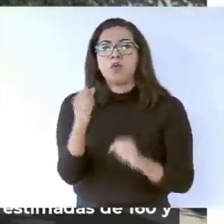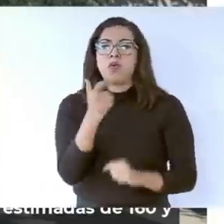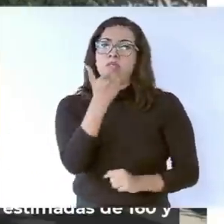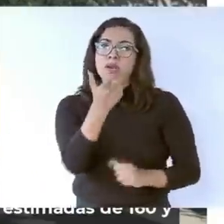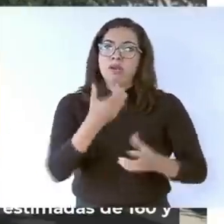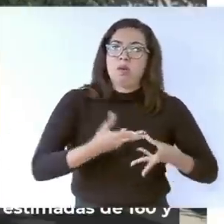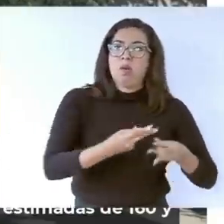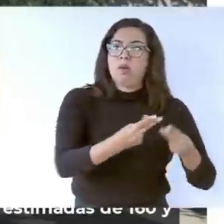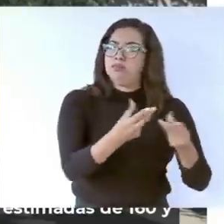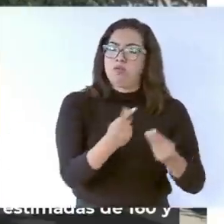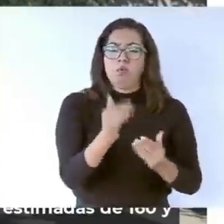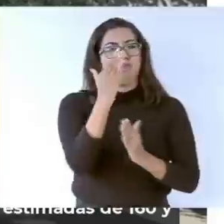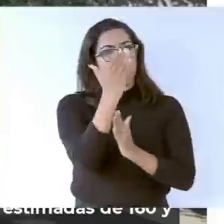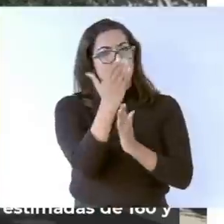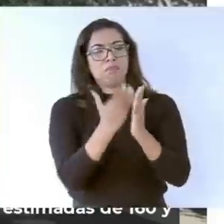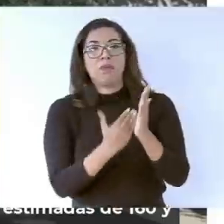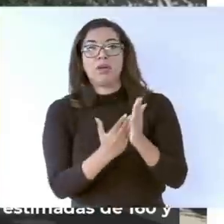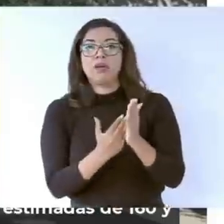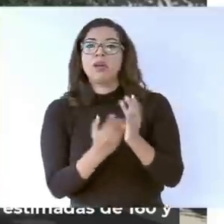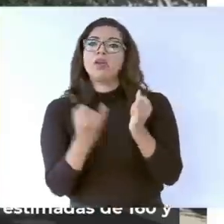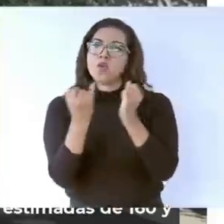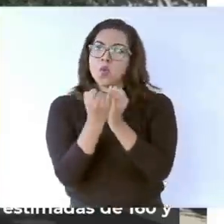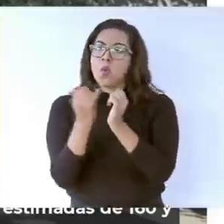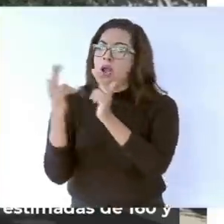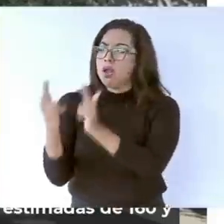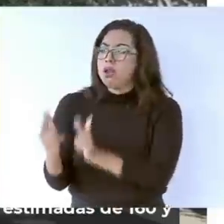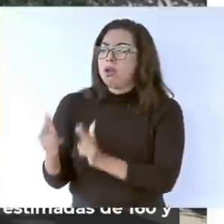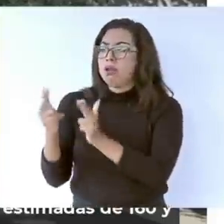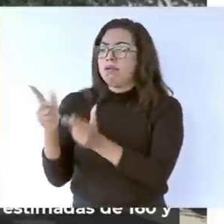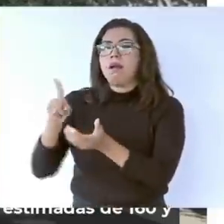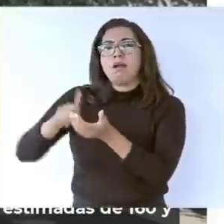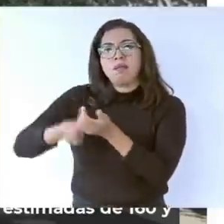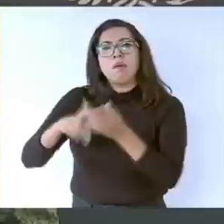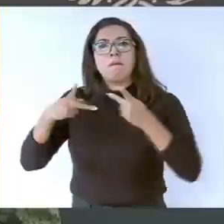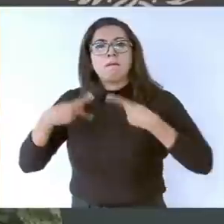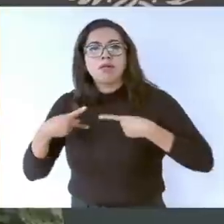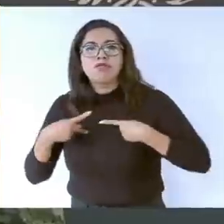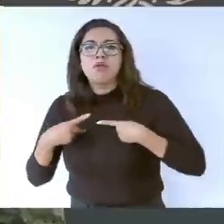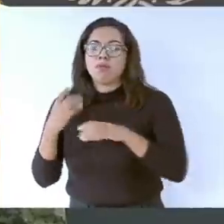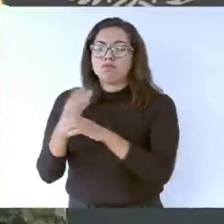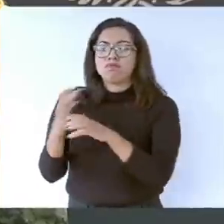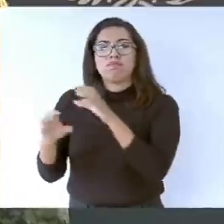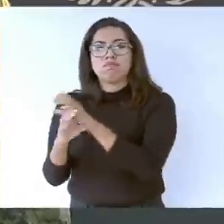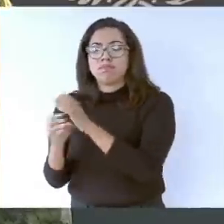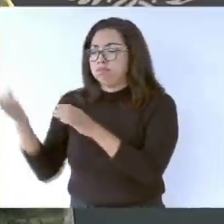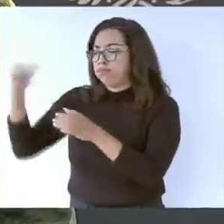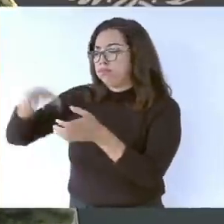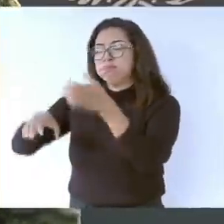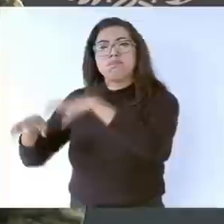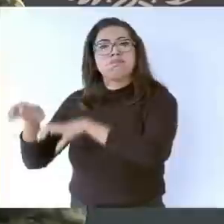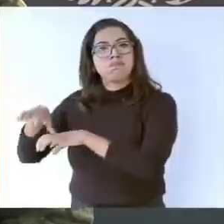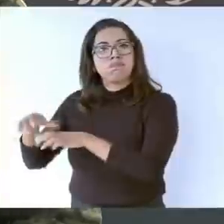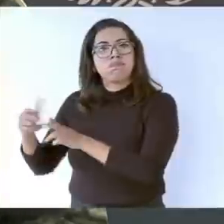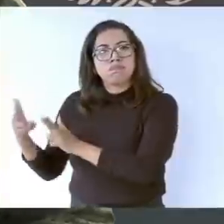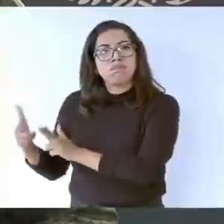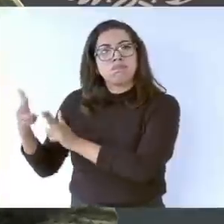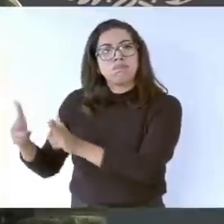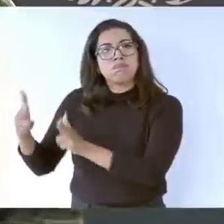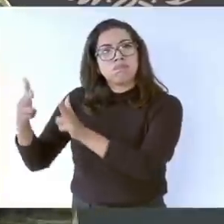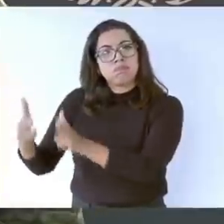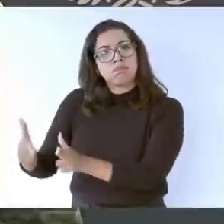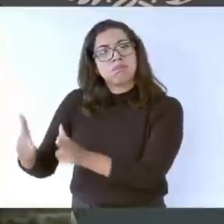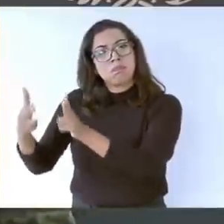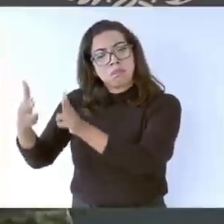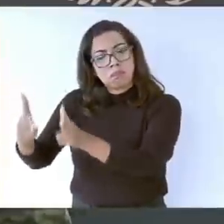elevado, correrán trenes de pasajeros y carga, con velocidades estimadas de 160 y 100 kilómetros respectivamente.